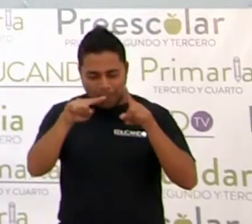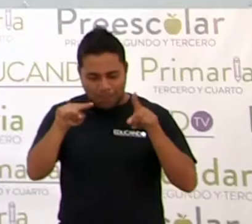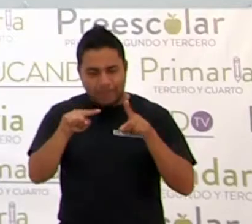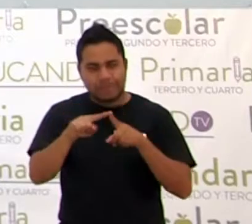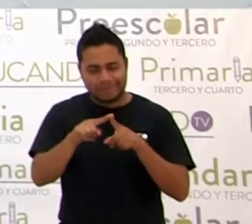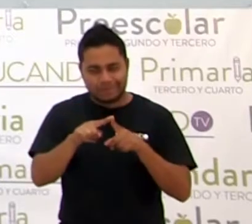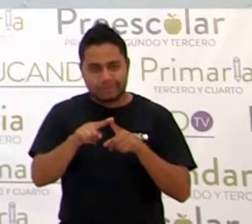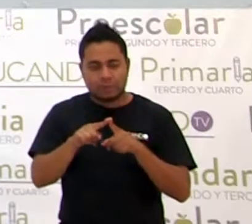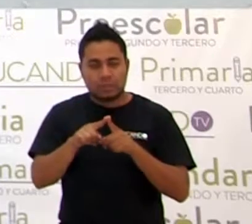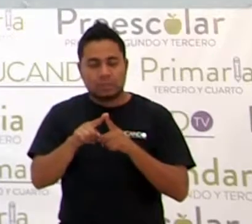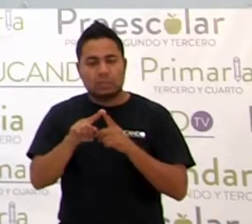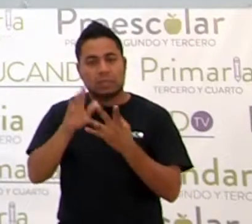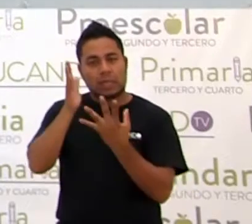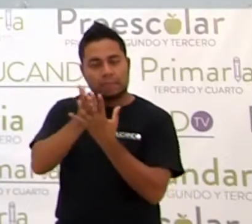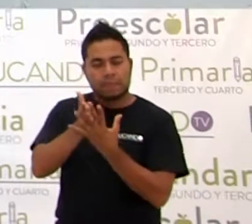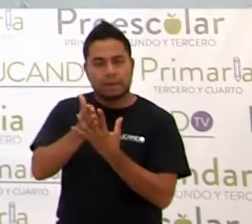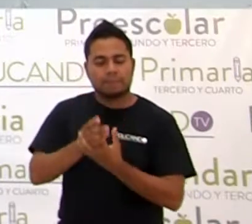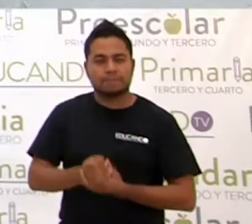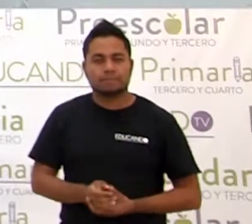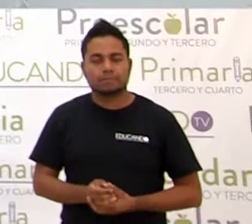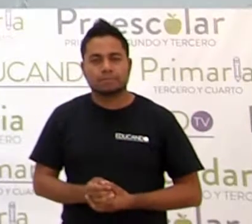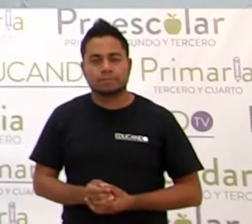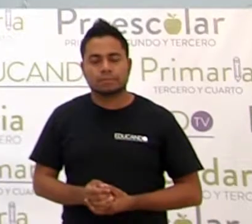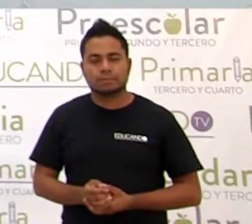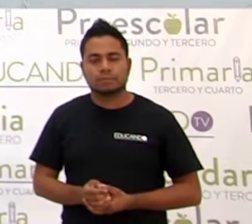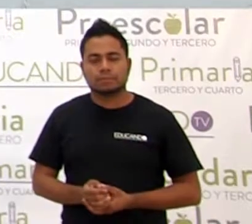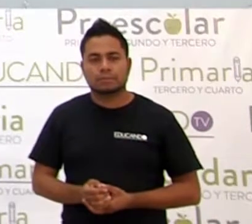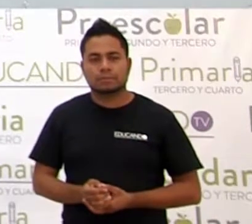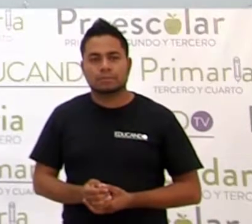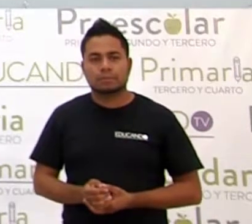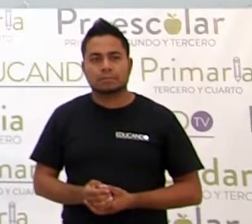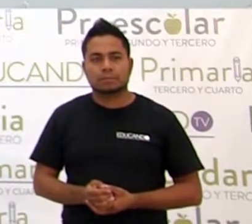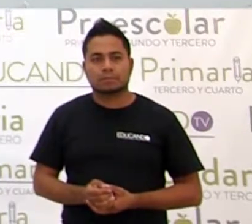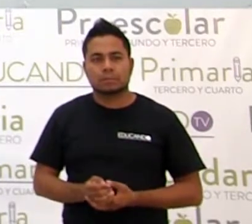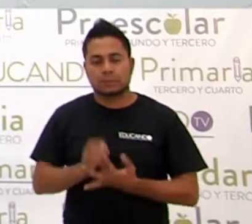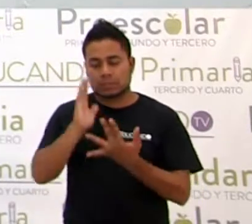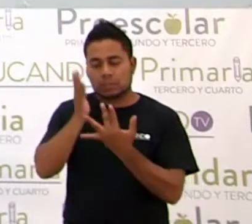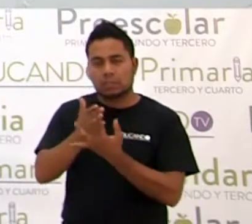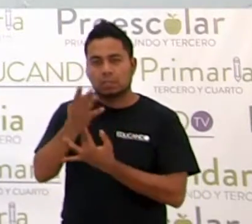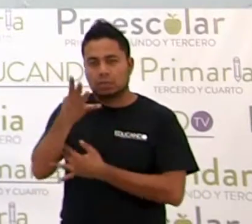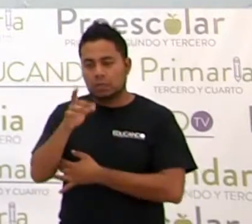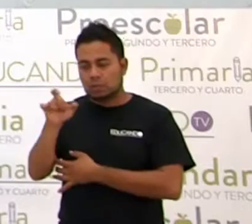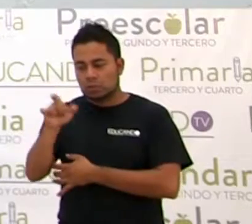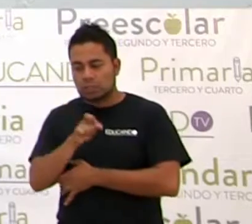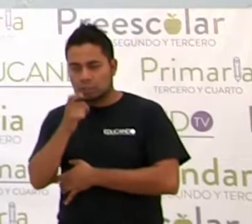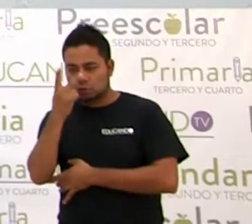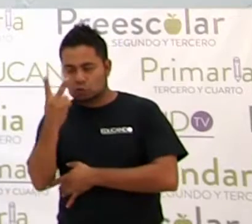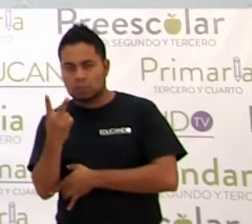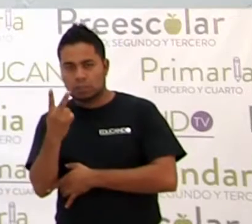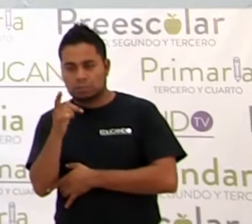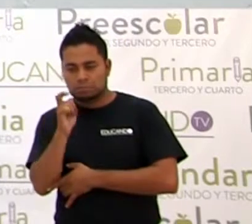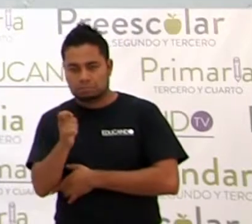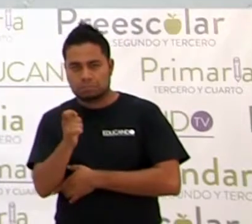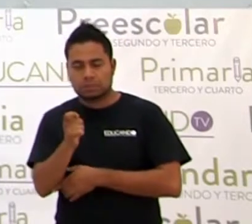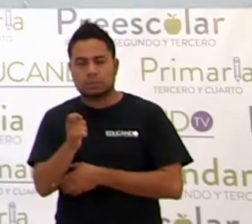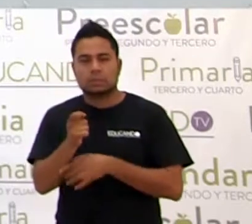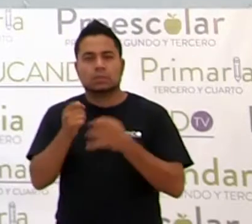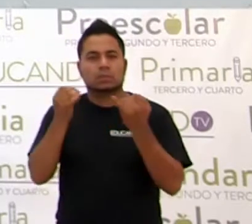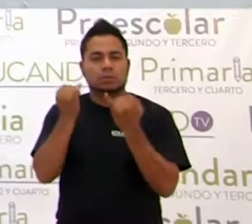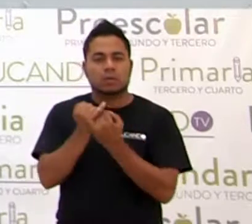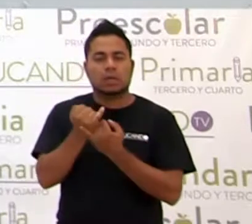4x cuadrada, que sería 4.